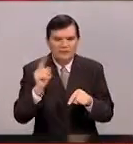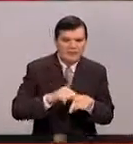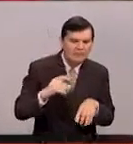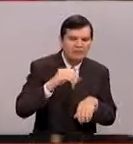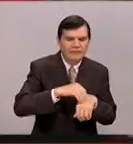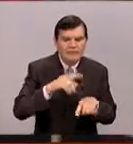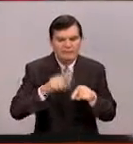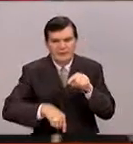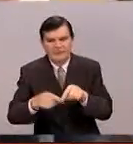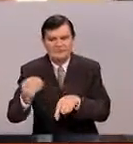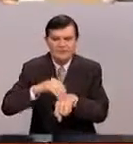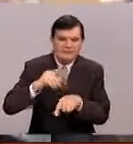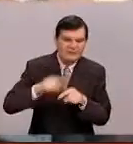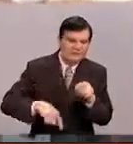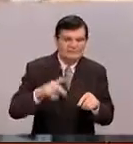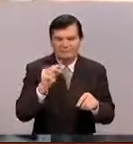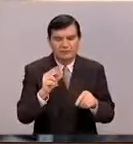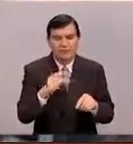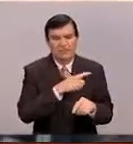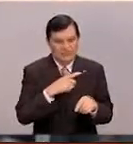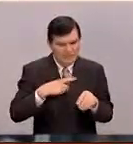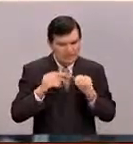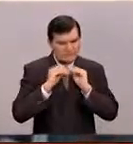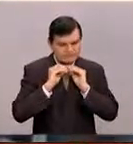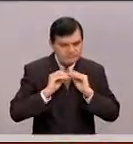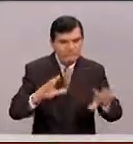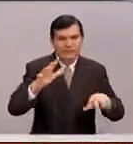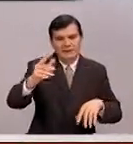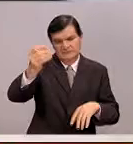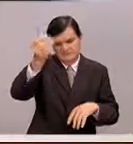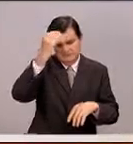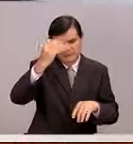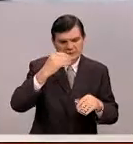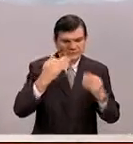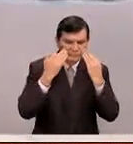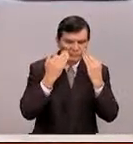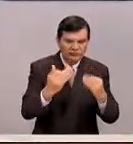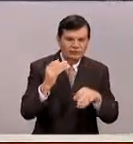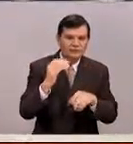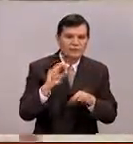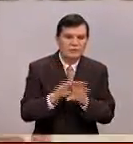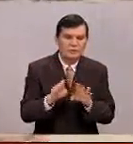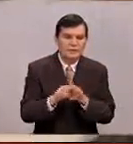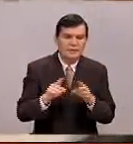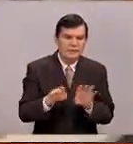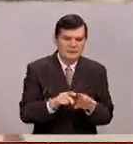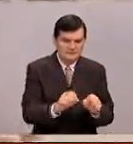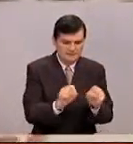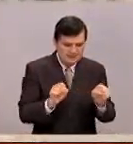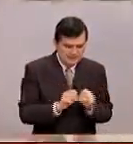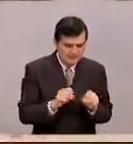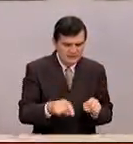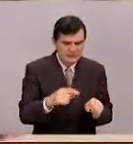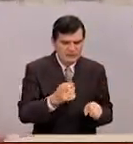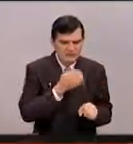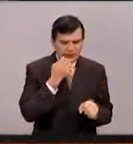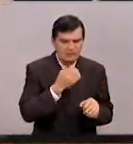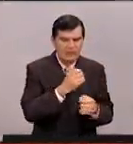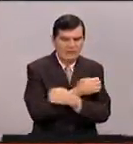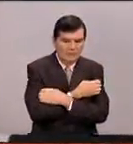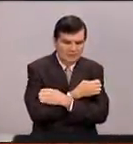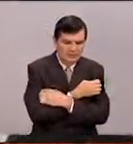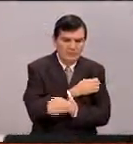desaparecer, sino la divulgación de la ciencia tiene que estar presente desde las aulas escolares de educación